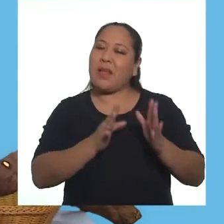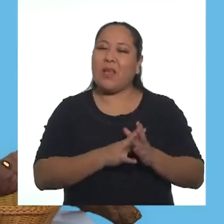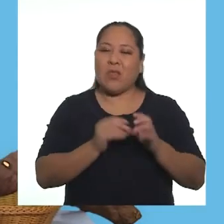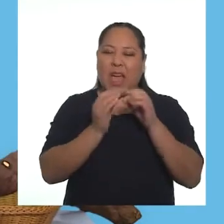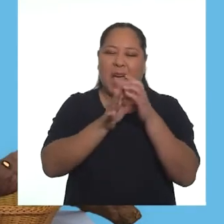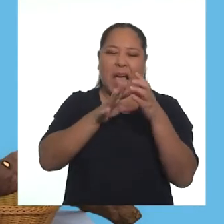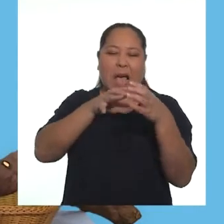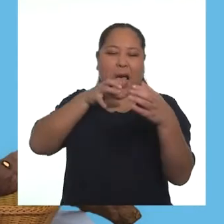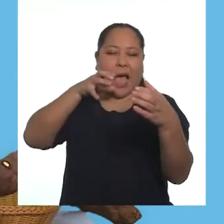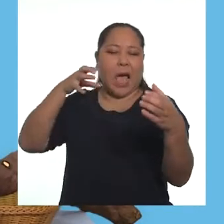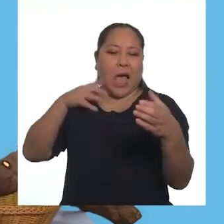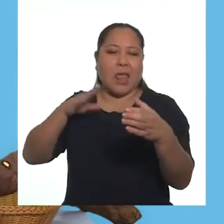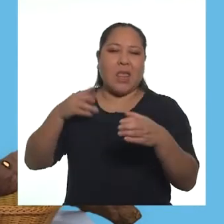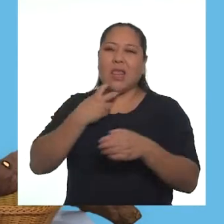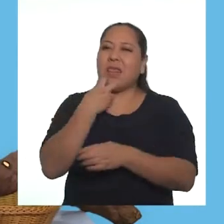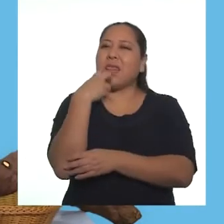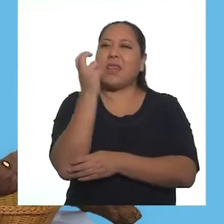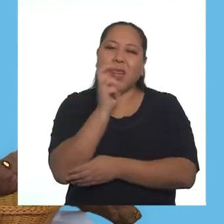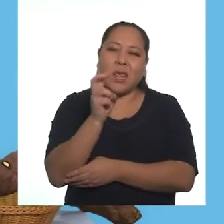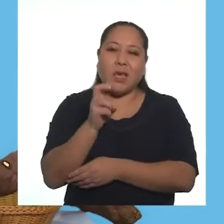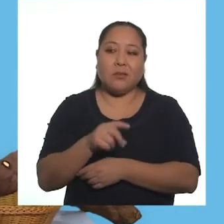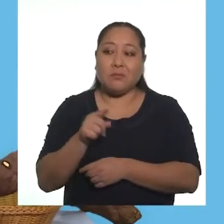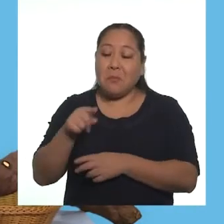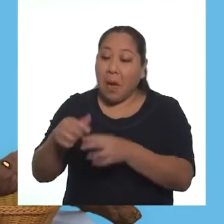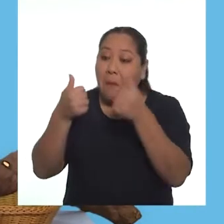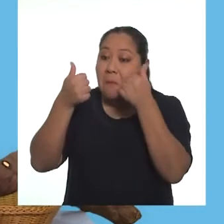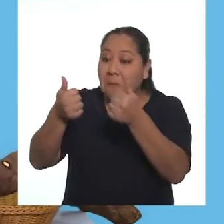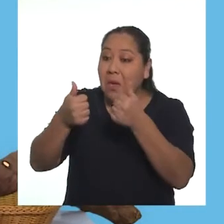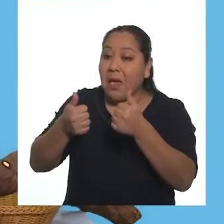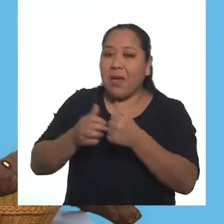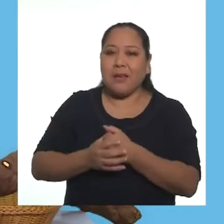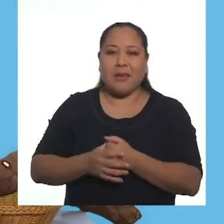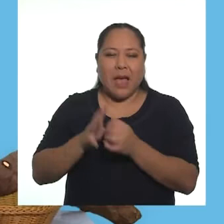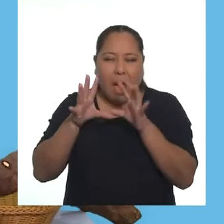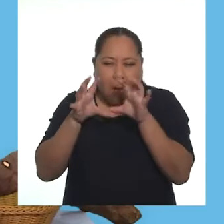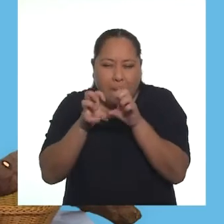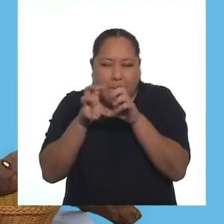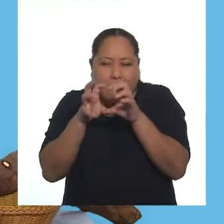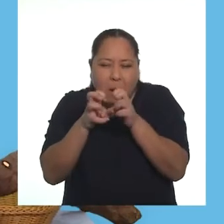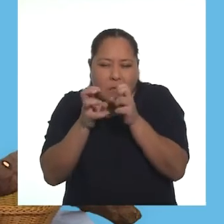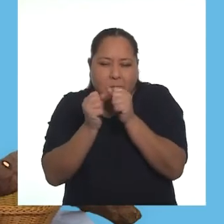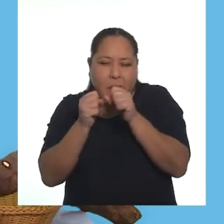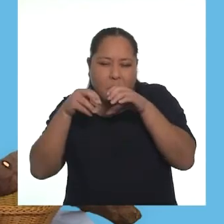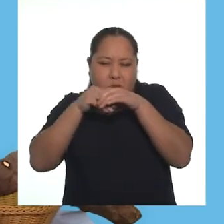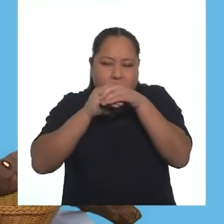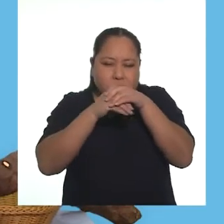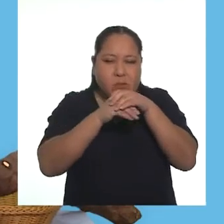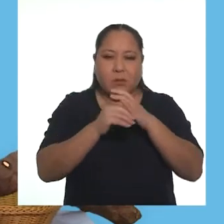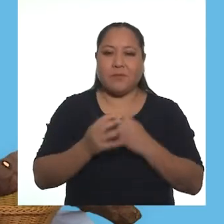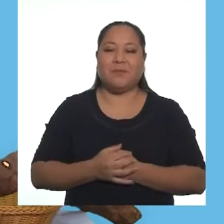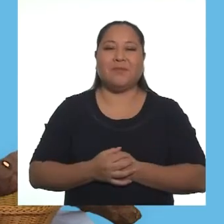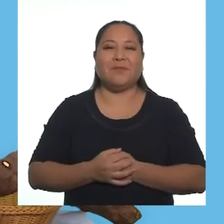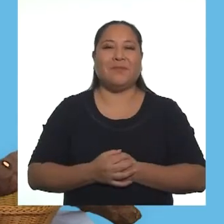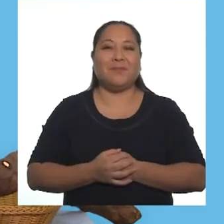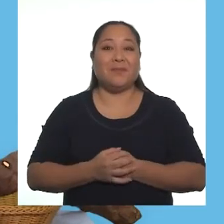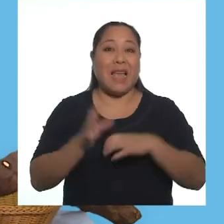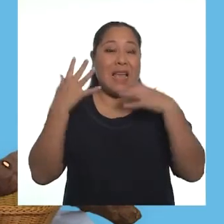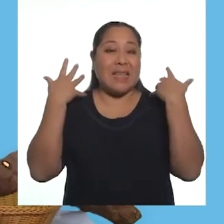vas a elaborar una gran anaconda. Lo estás haciendo muy bien, aprieta más el papel.